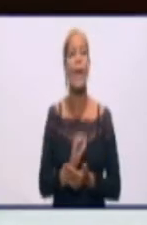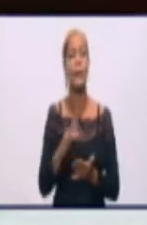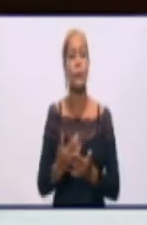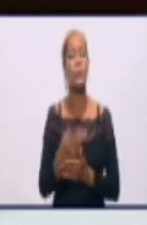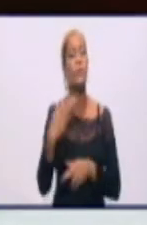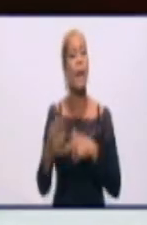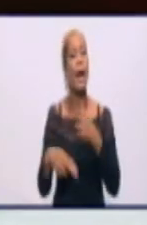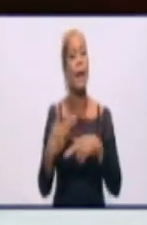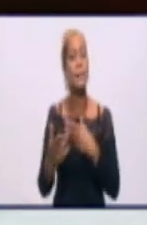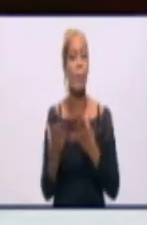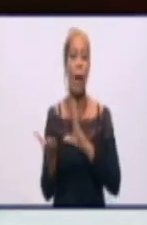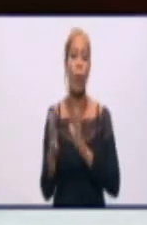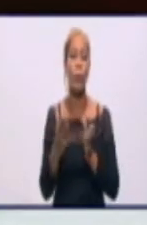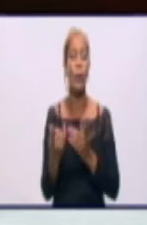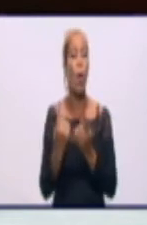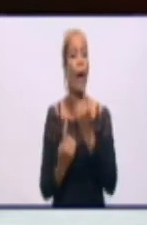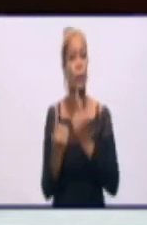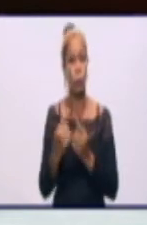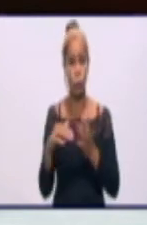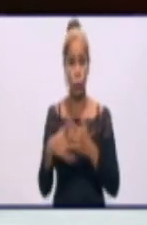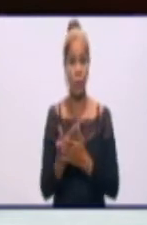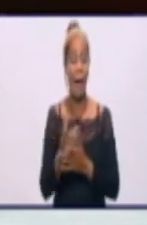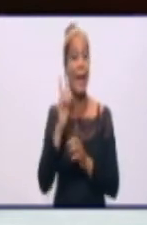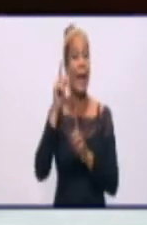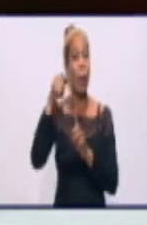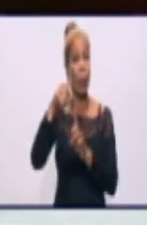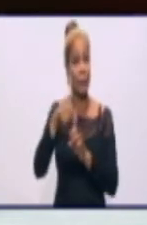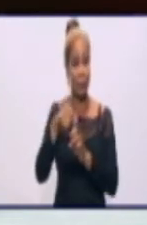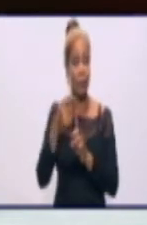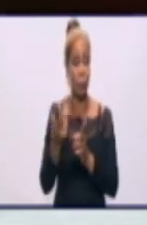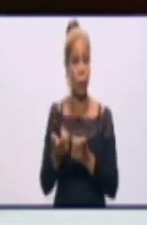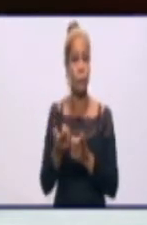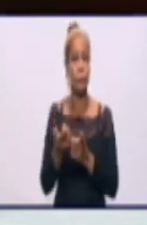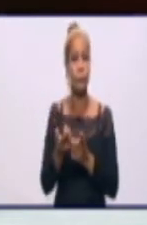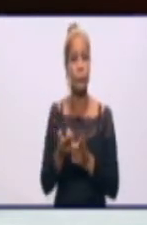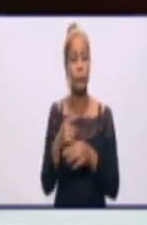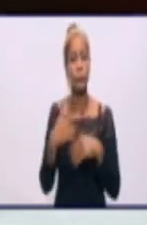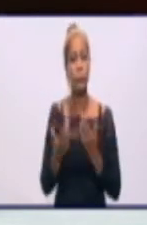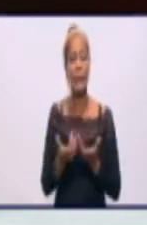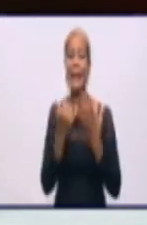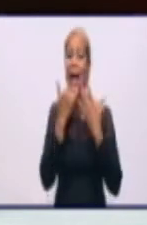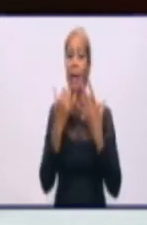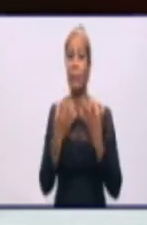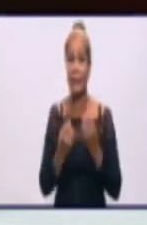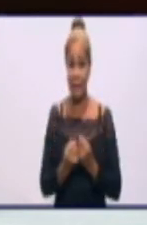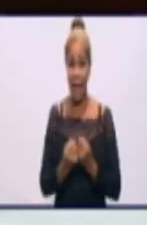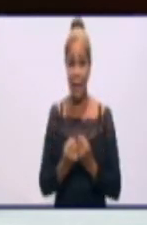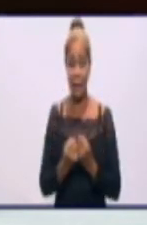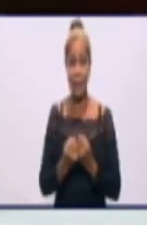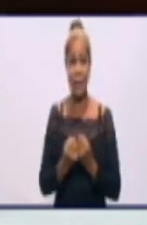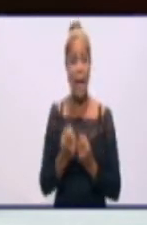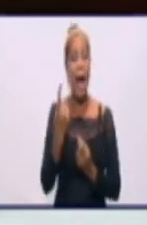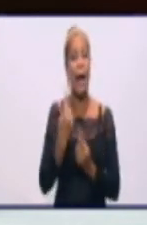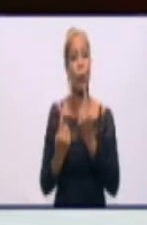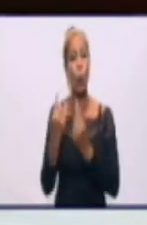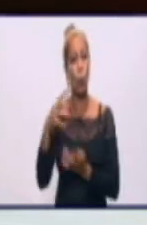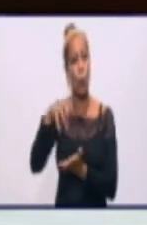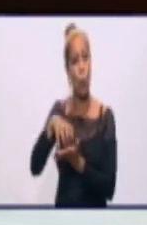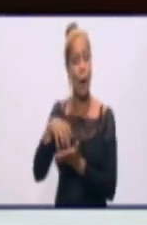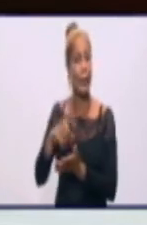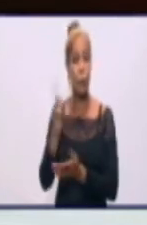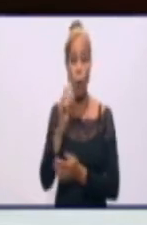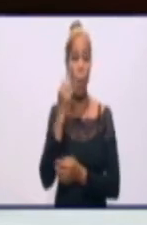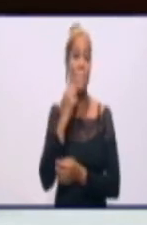Solís, el objetivo era afectar los circuitos no más de 4 horas. Cuando la situación de generación